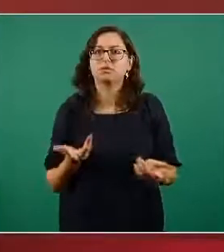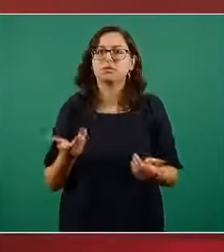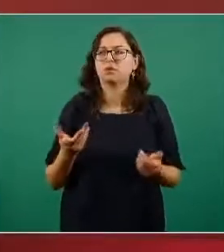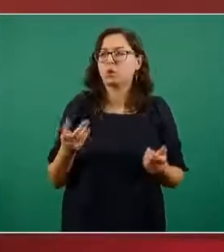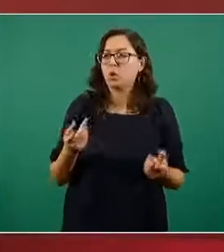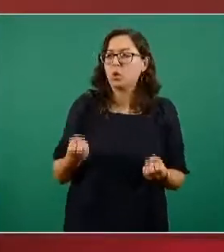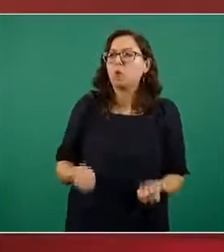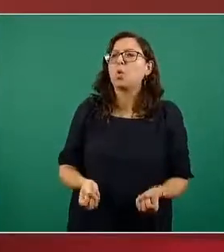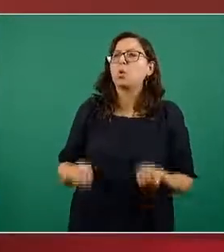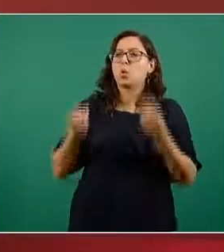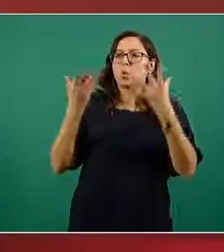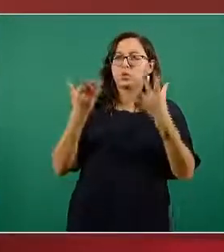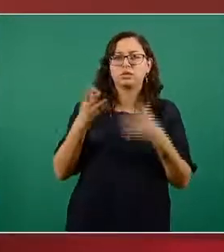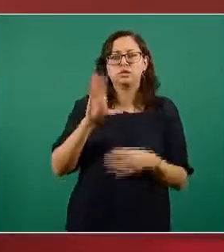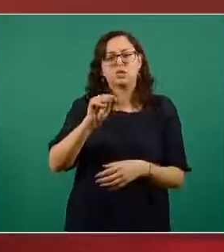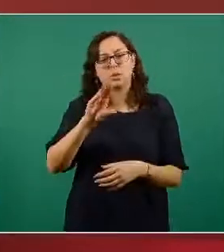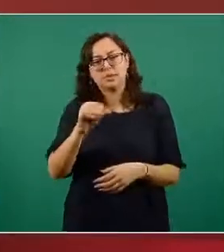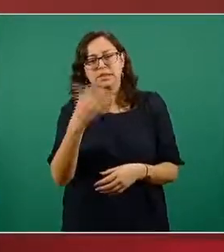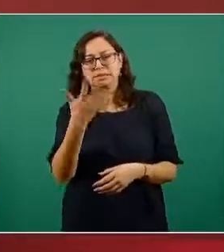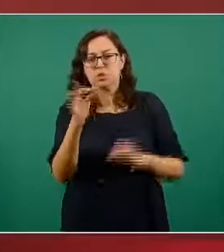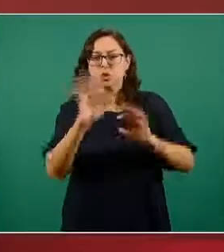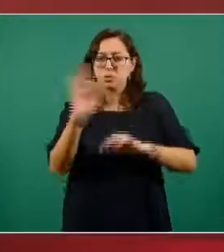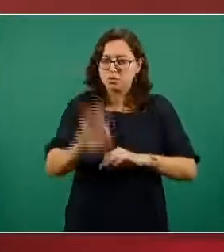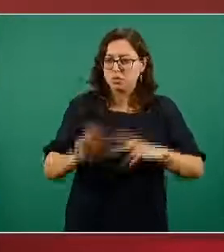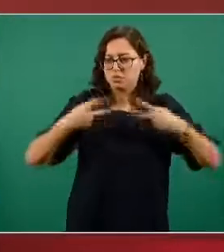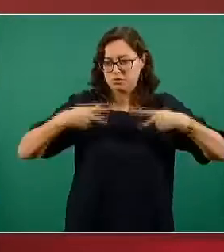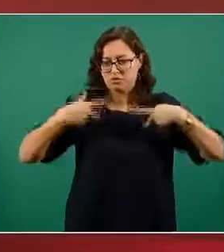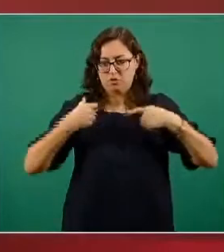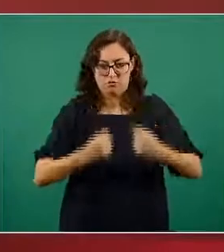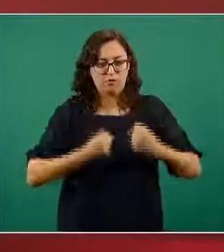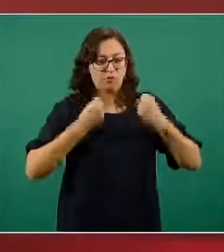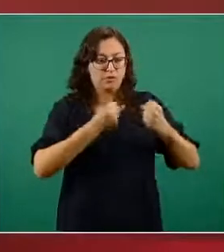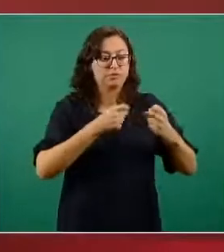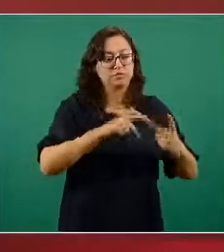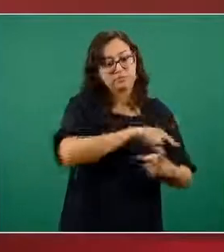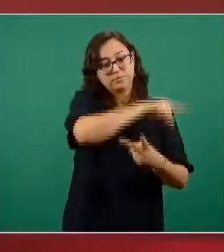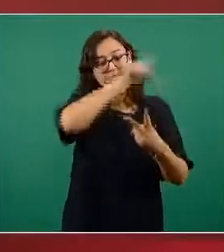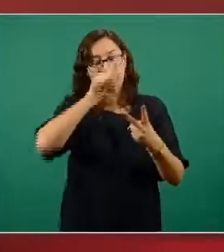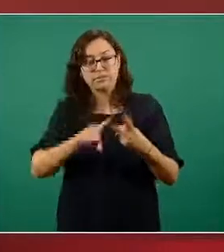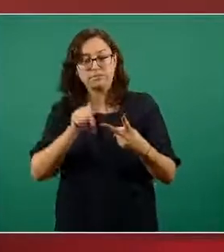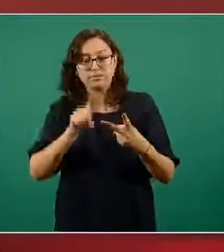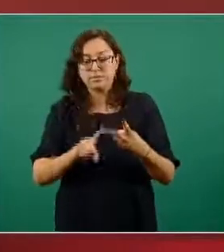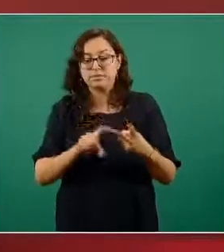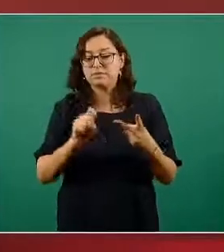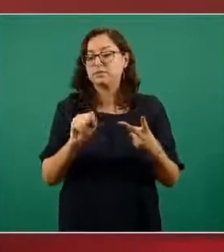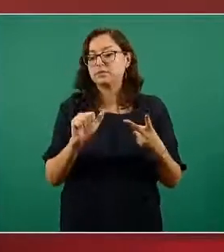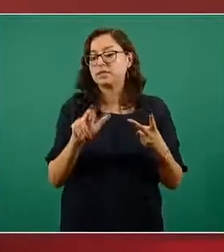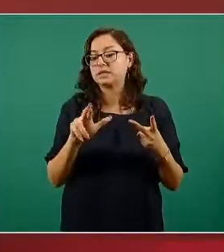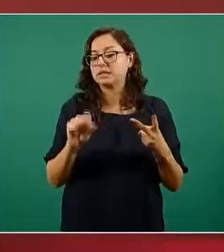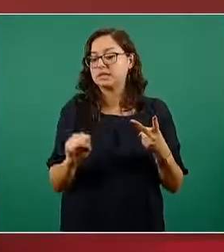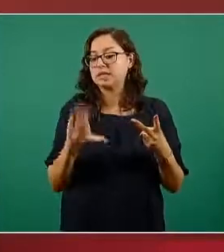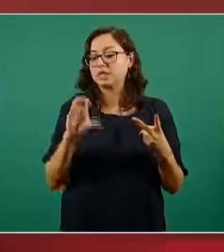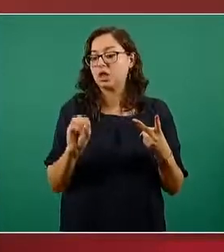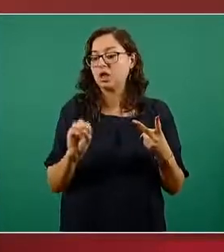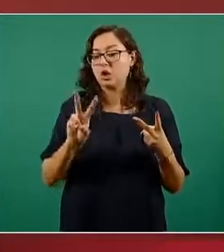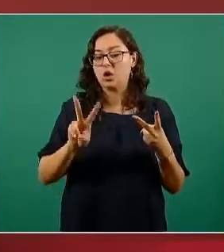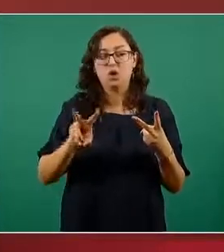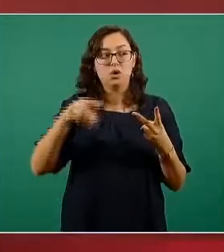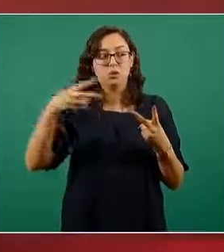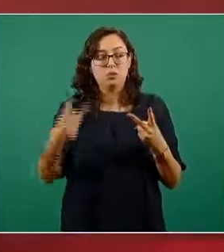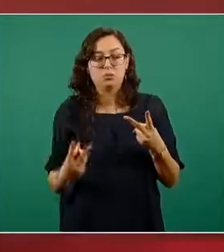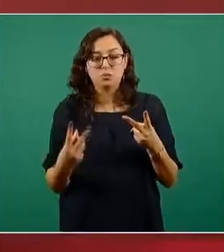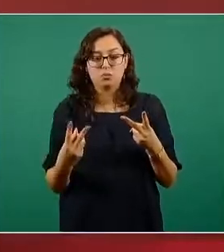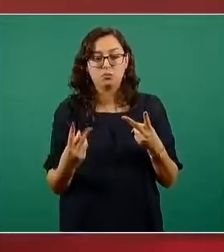inmunidad superiores al 95% el virus SARS-CoV-2 para el cual se ha